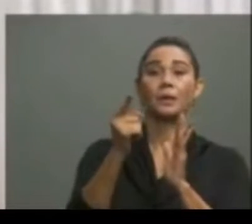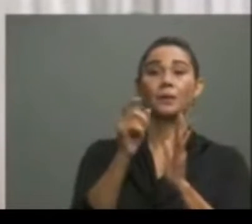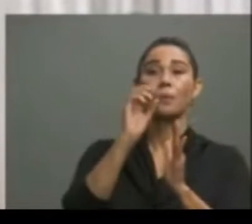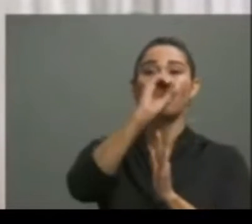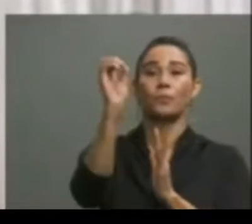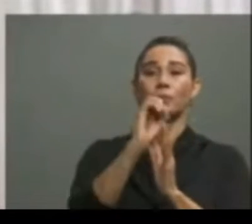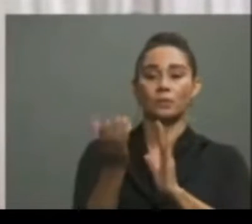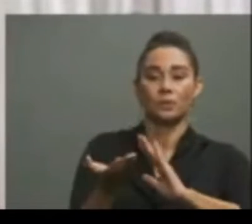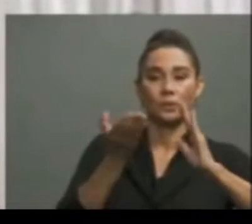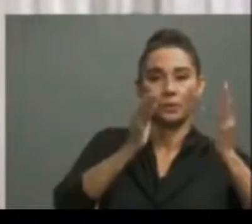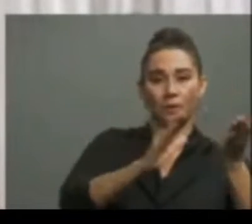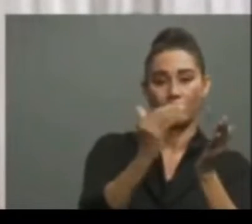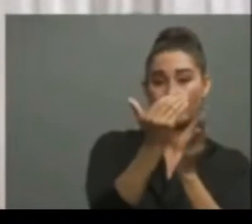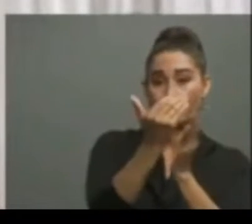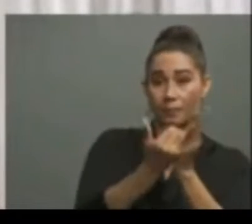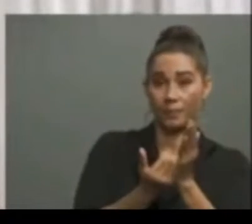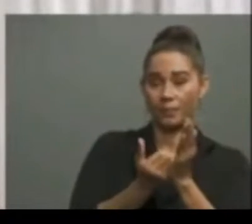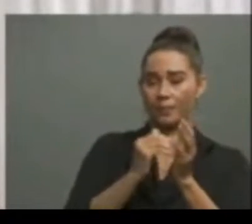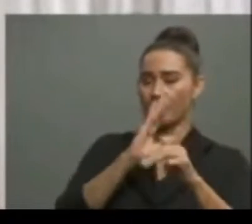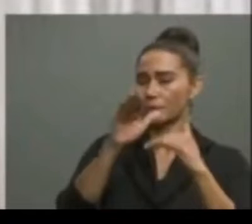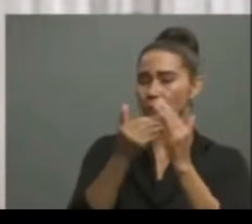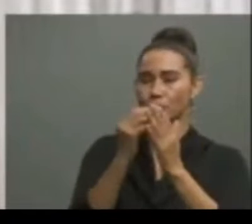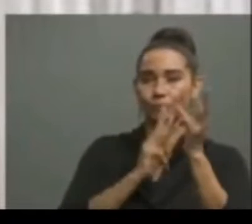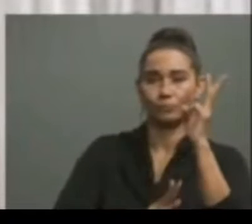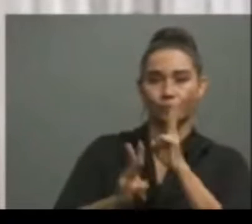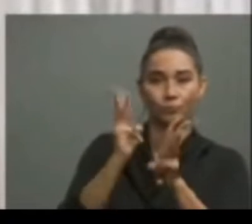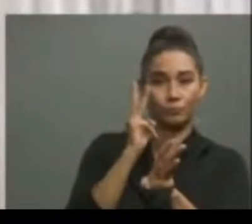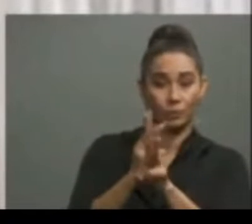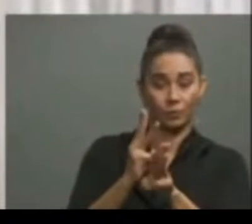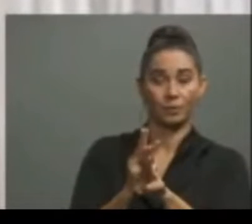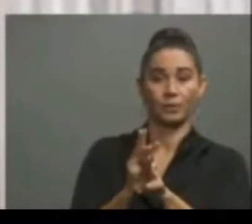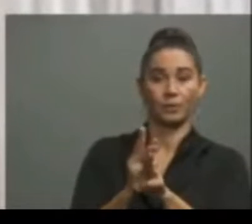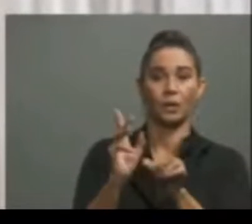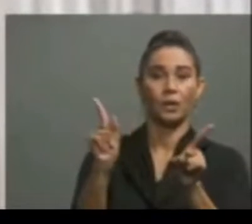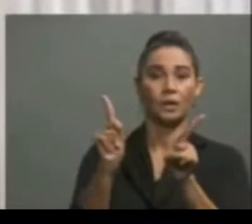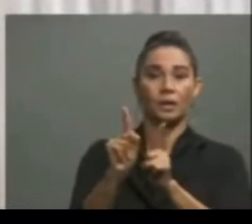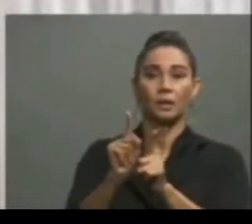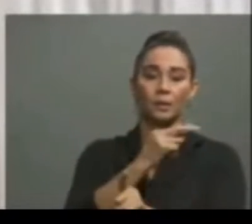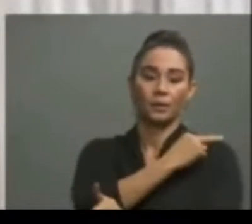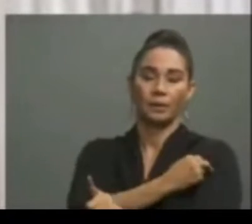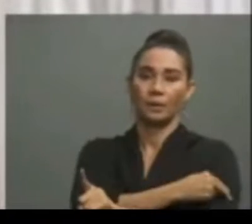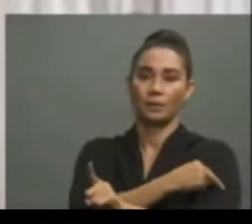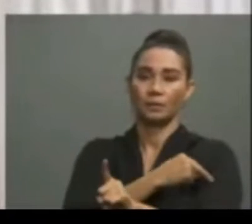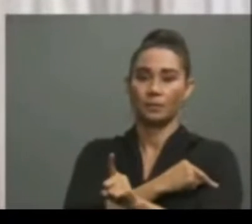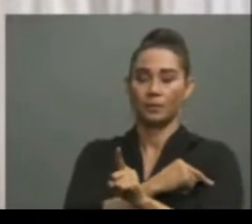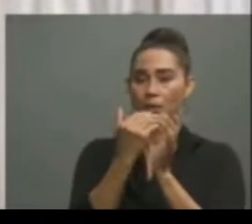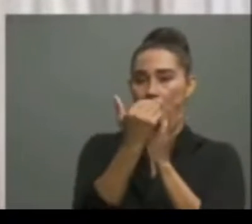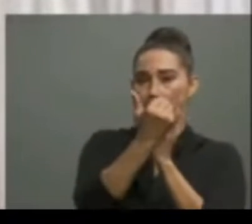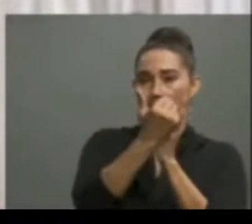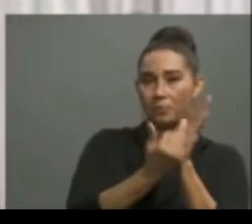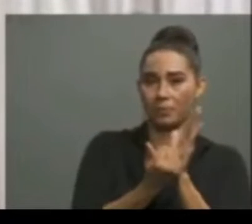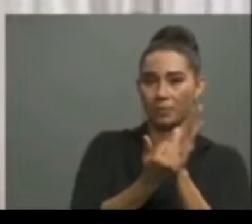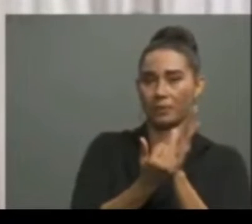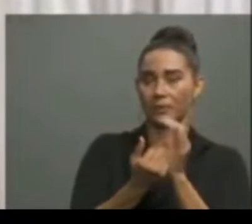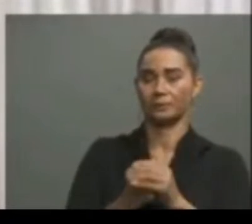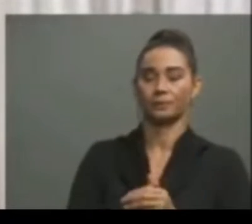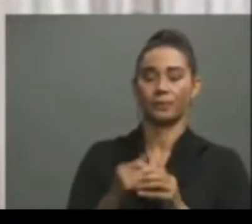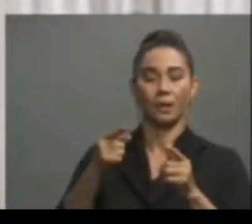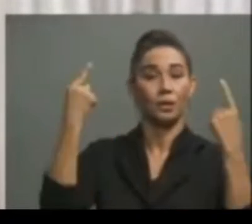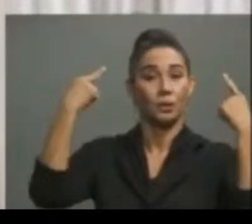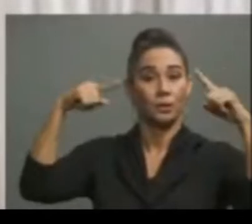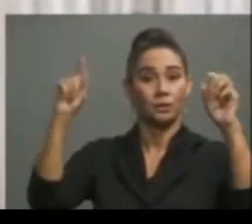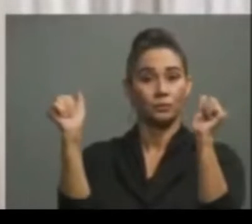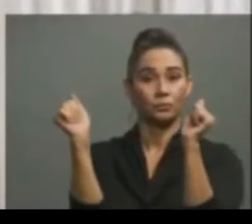tasas de mortalidad más bajas del mundo y una ocupación hospitalaria muy baja. Este es un éxito